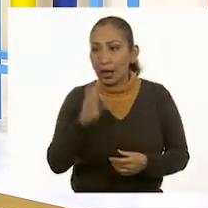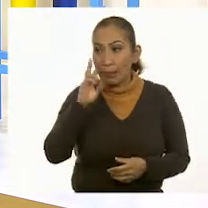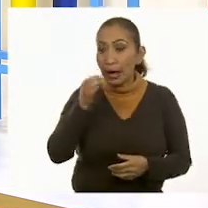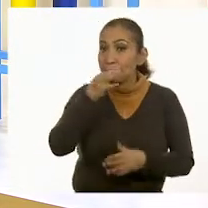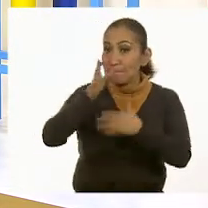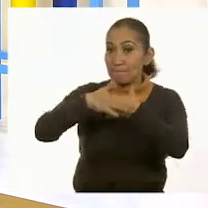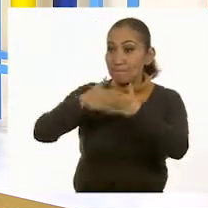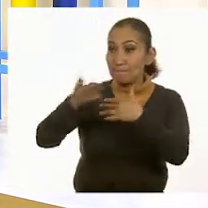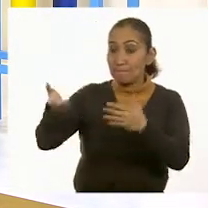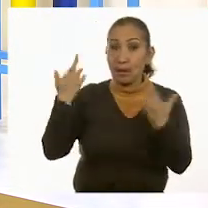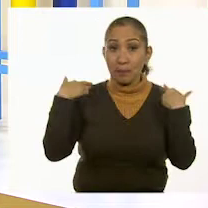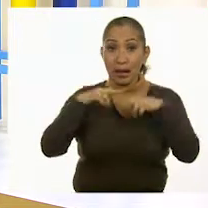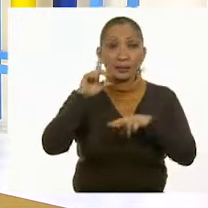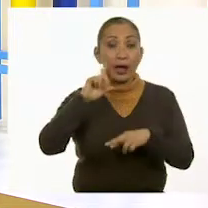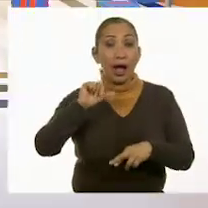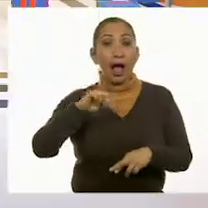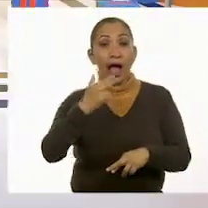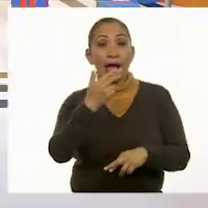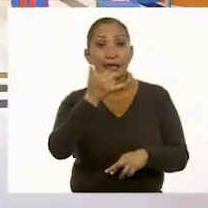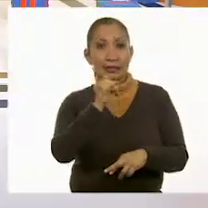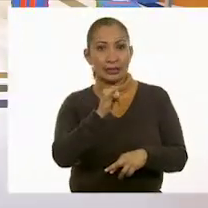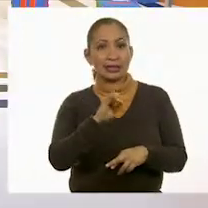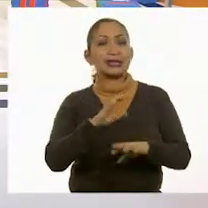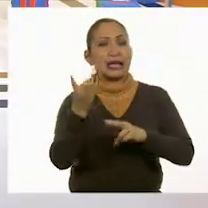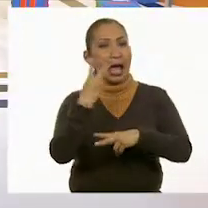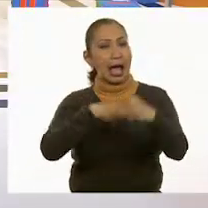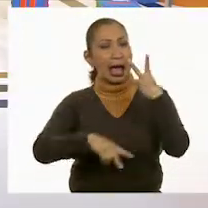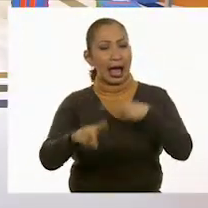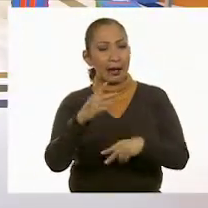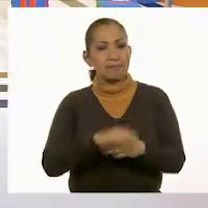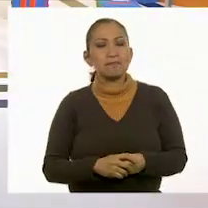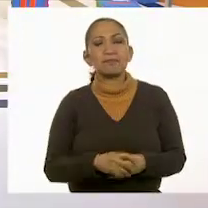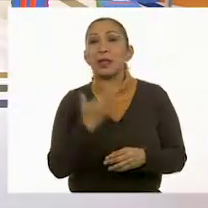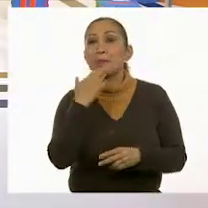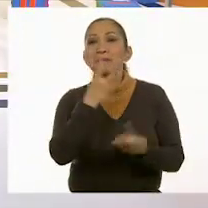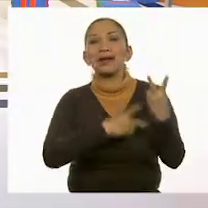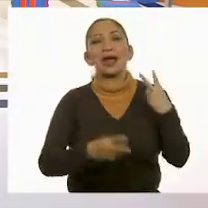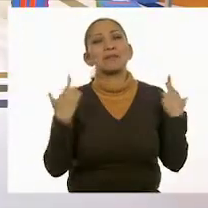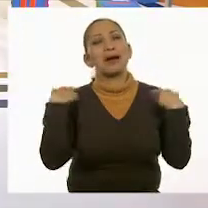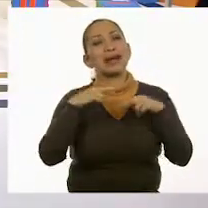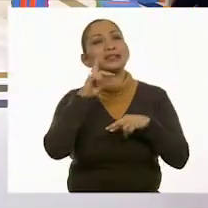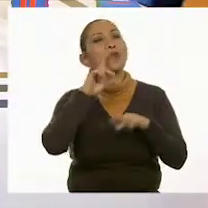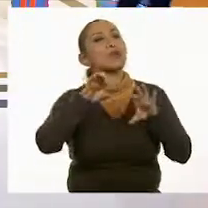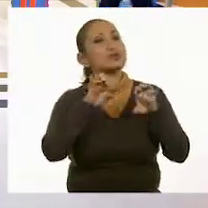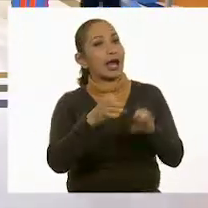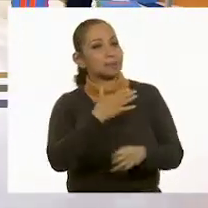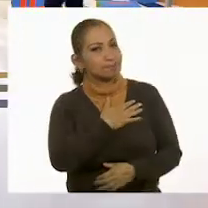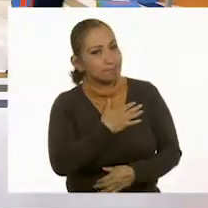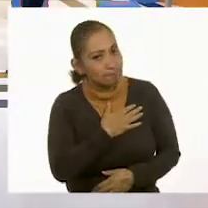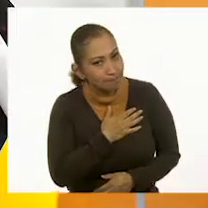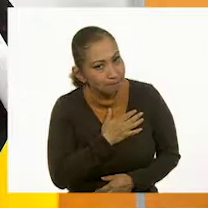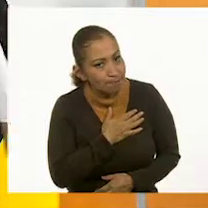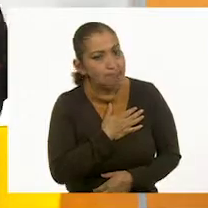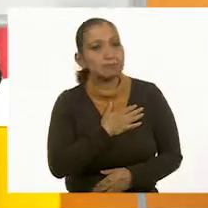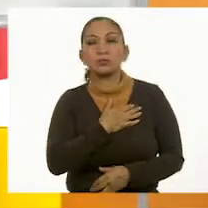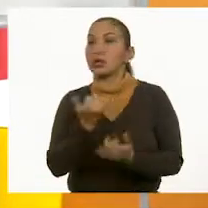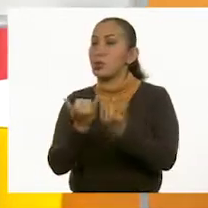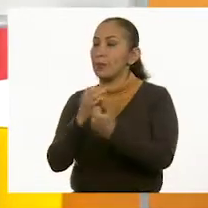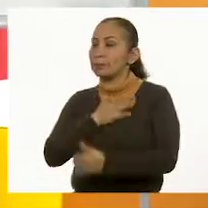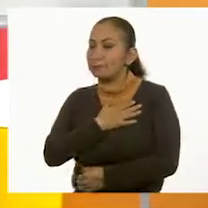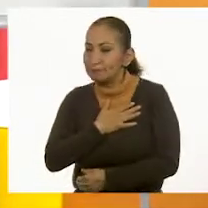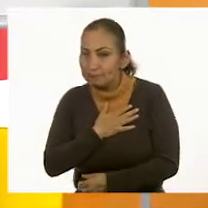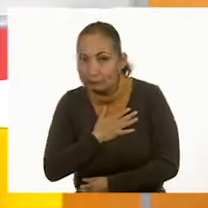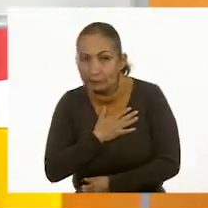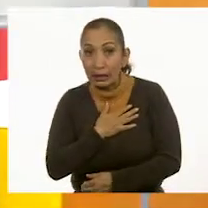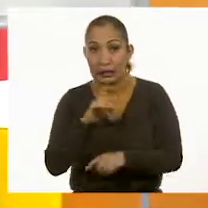a llamarle a la maestra Angie, que ya está aquí. Así que, bienvenida maestra, ¿cómo estás? Te saludo con el corazón. Te saludo con el